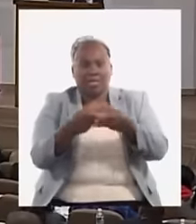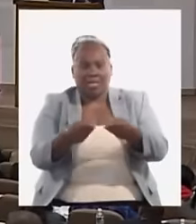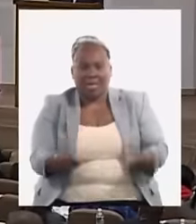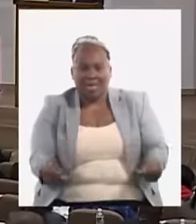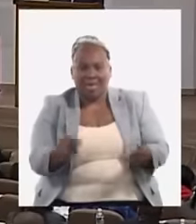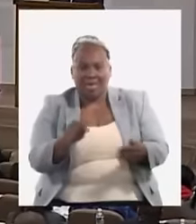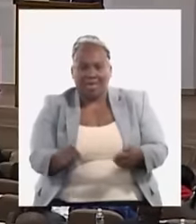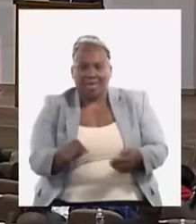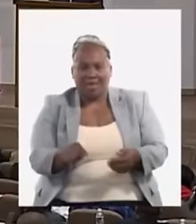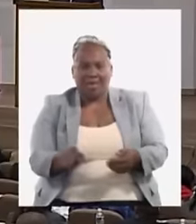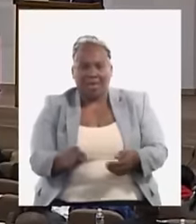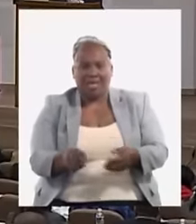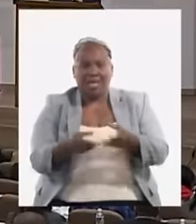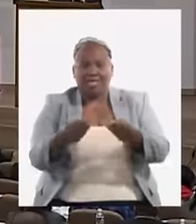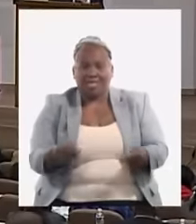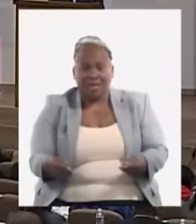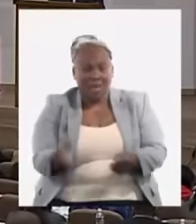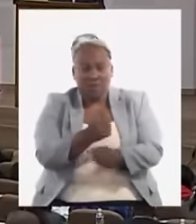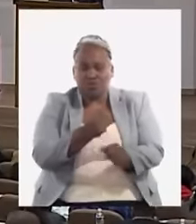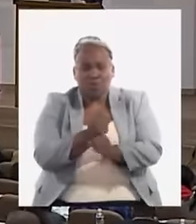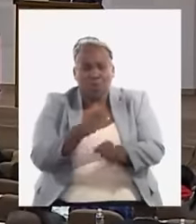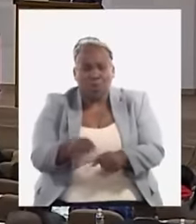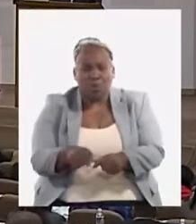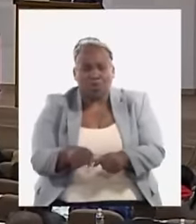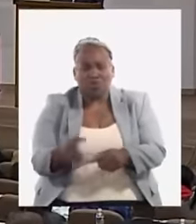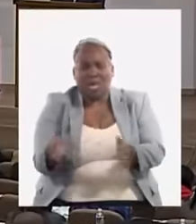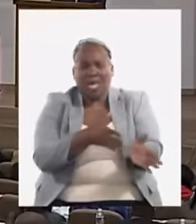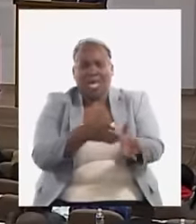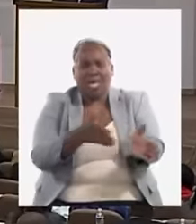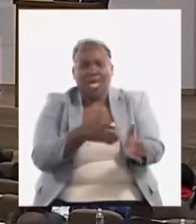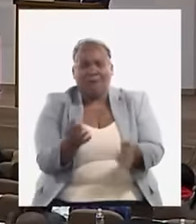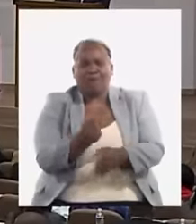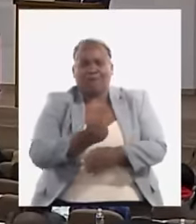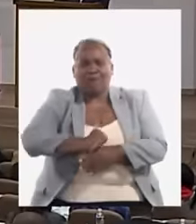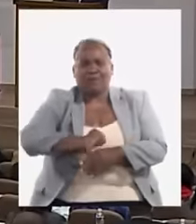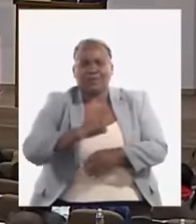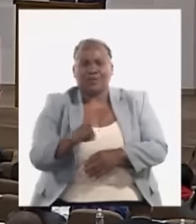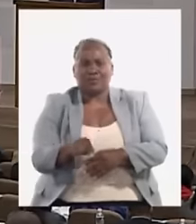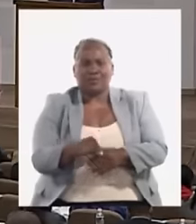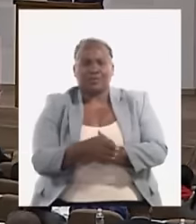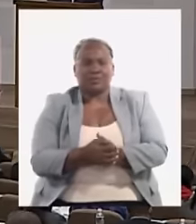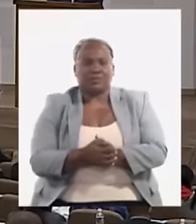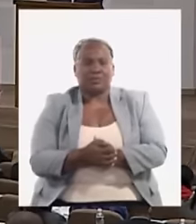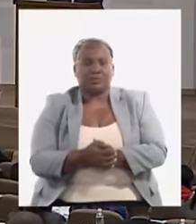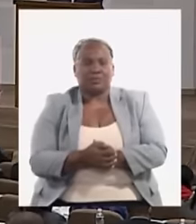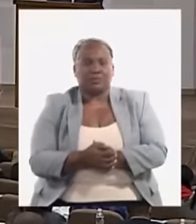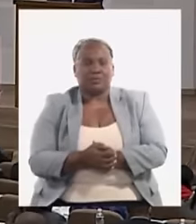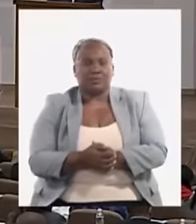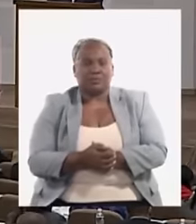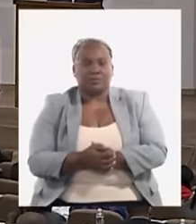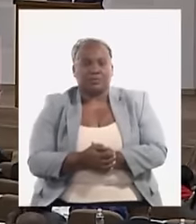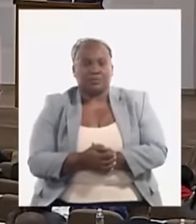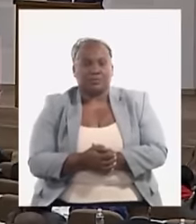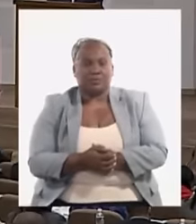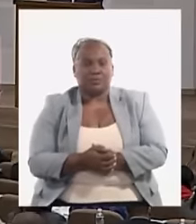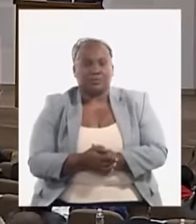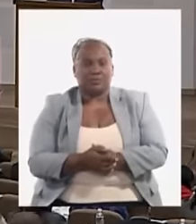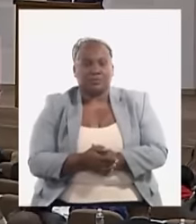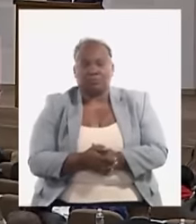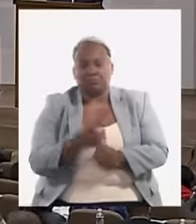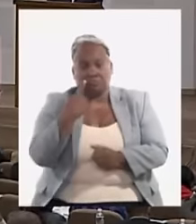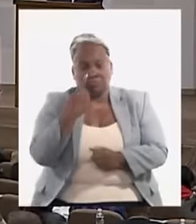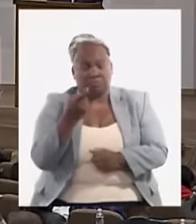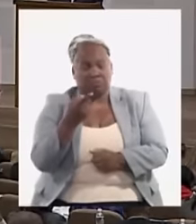subutilizadas con indisciplinas, violaciones y que realmente no se logra